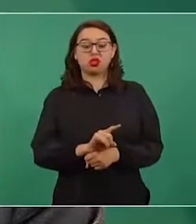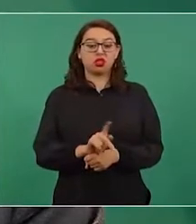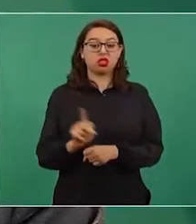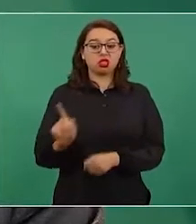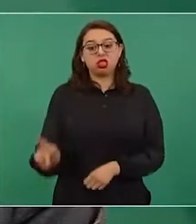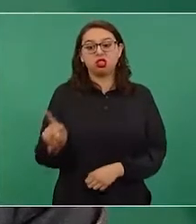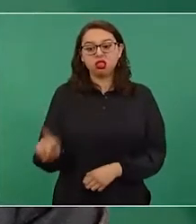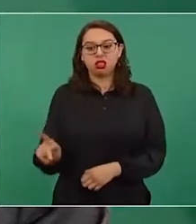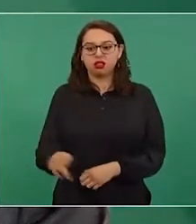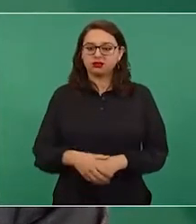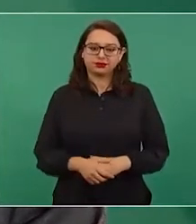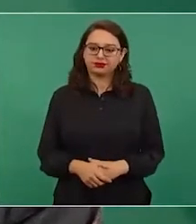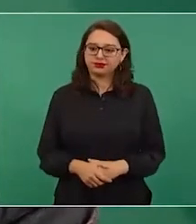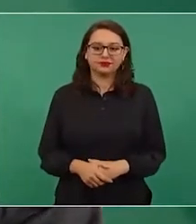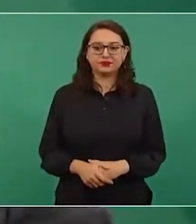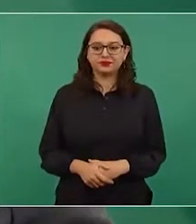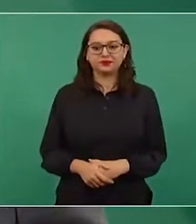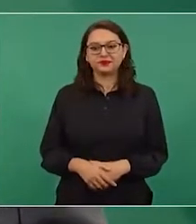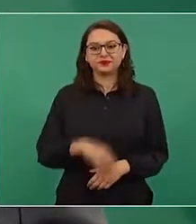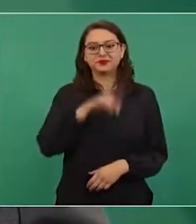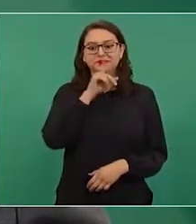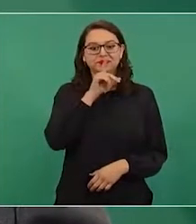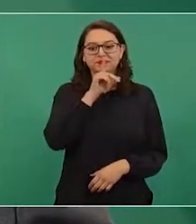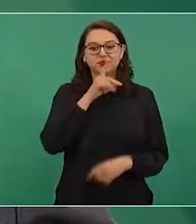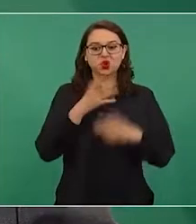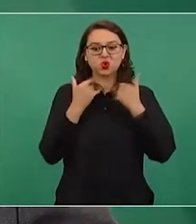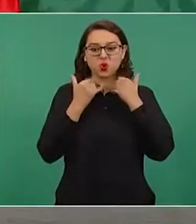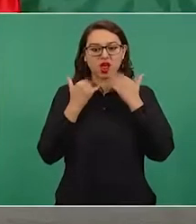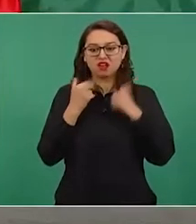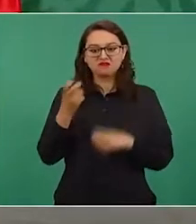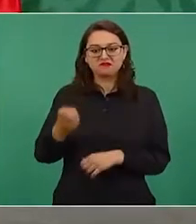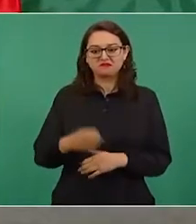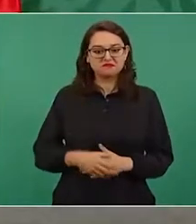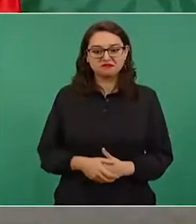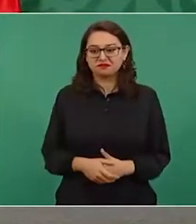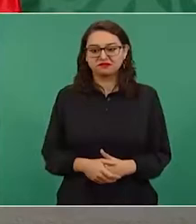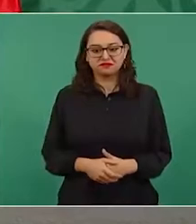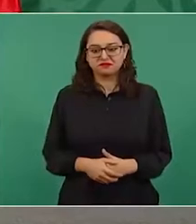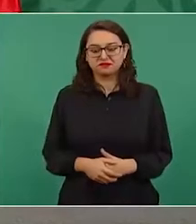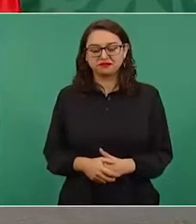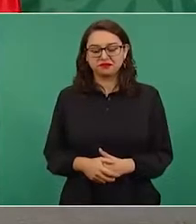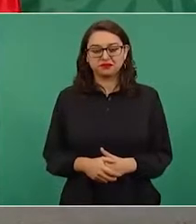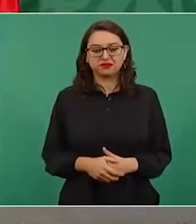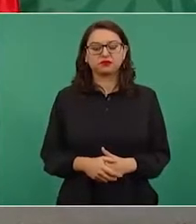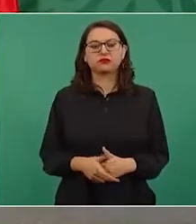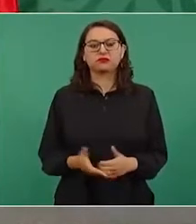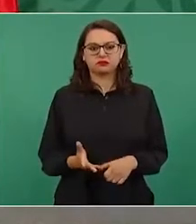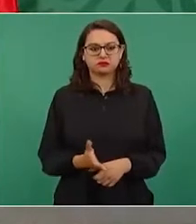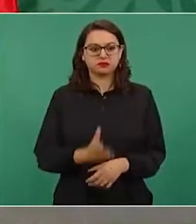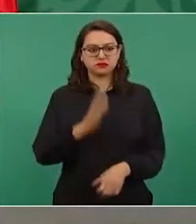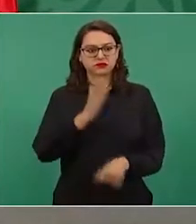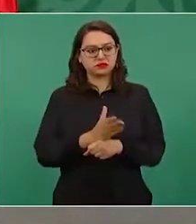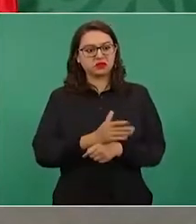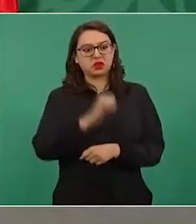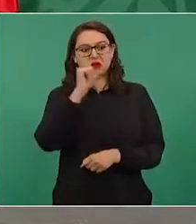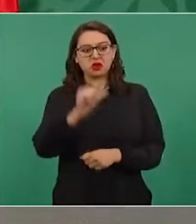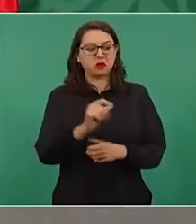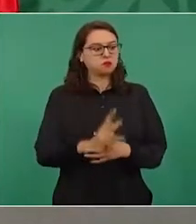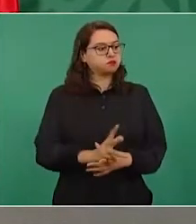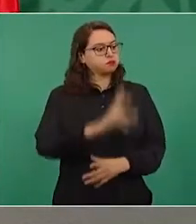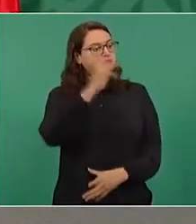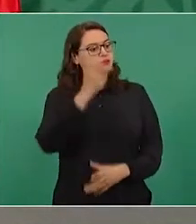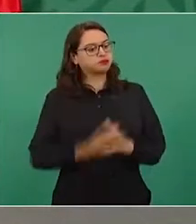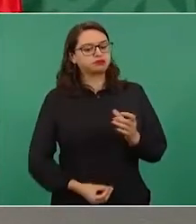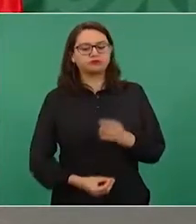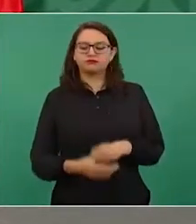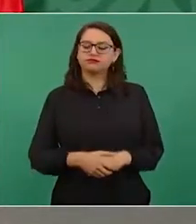a permitir la impunidad, no va a actuar